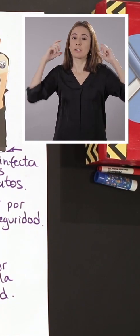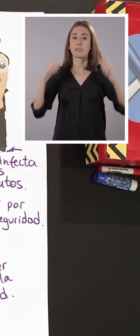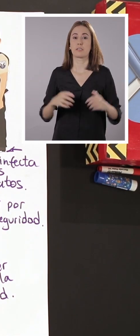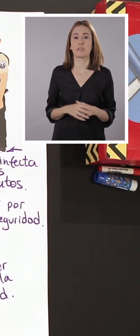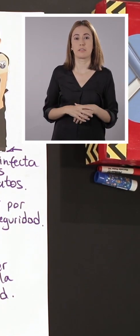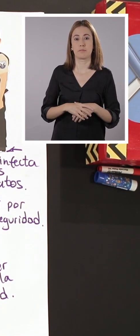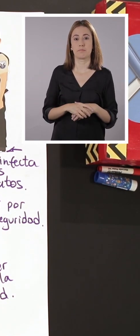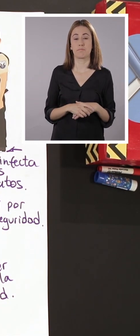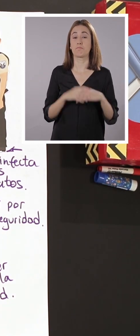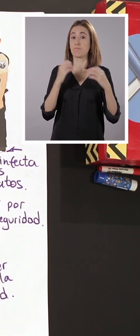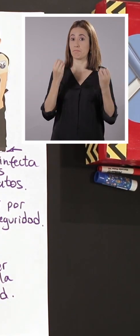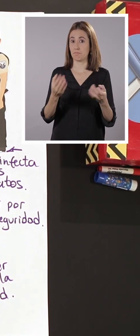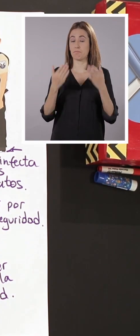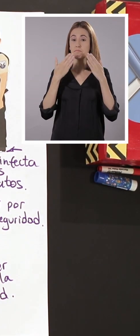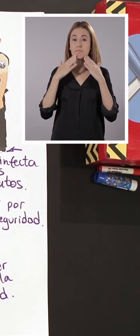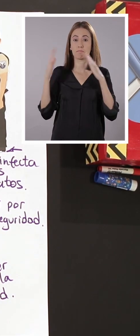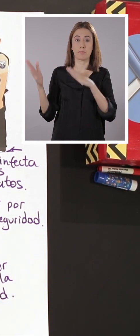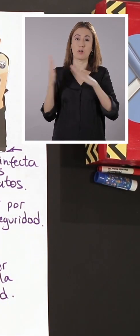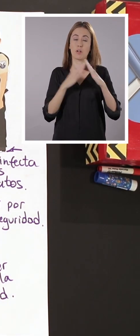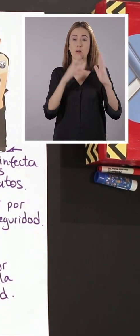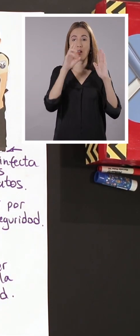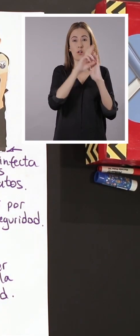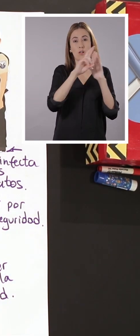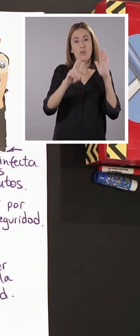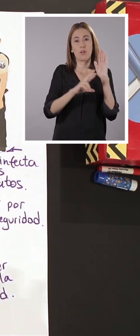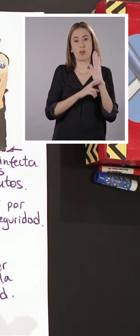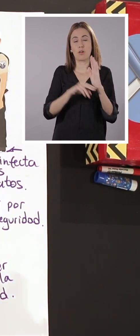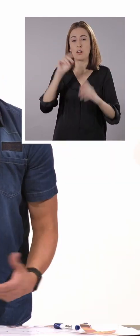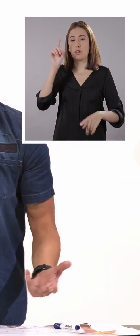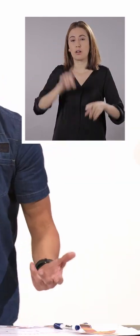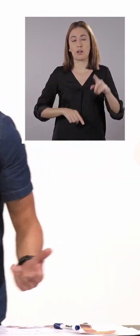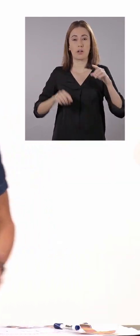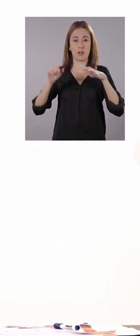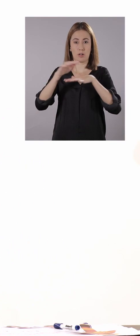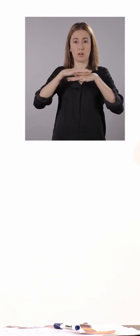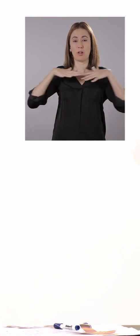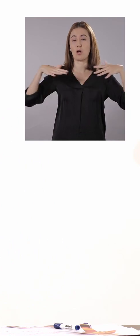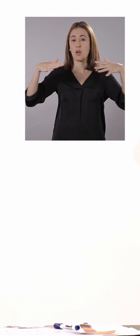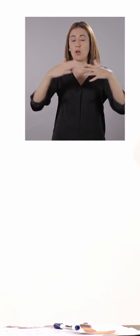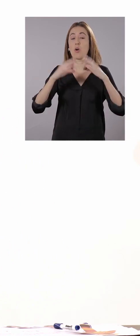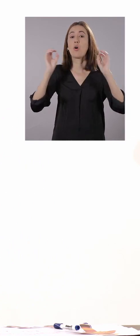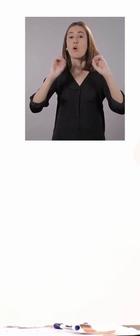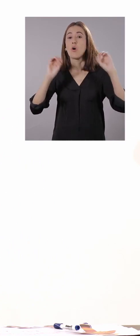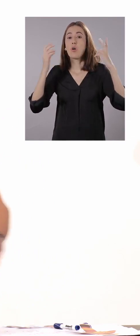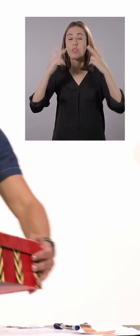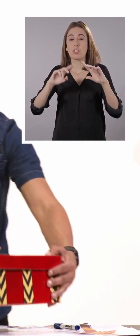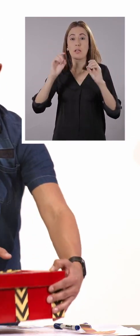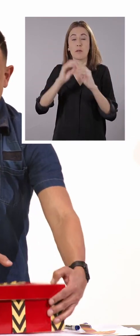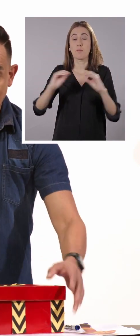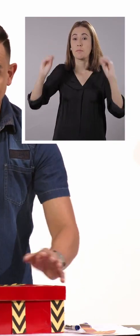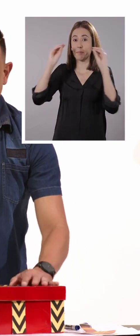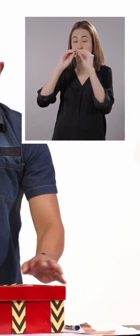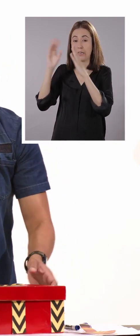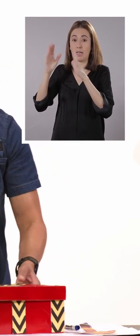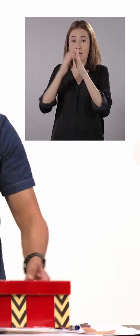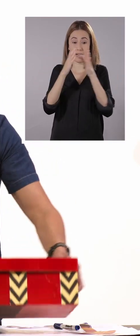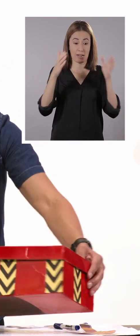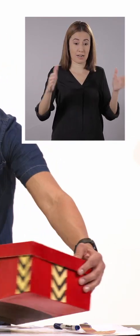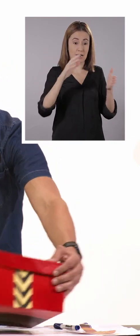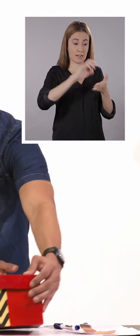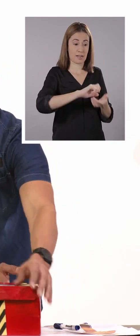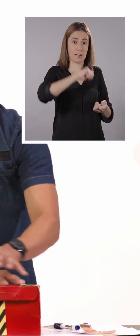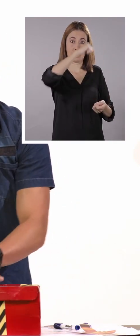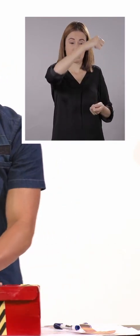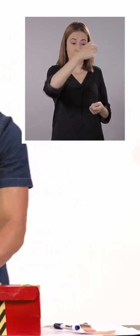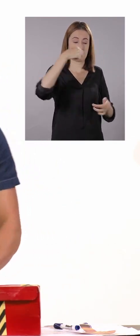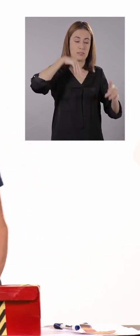Sí, es uno de los protocolos que tenemos. Ustedes pueden apuntar dos o tres o incluso aumentar a su cajita de herramientas